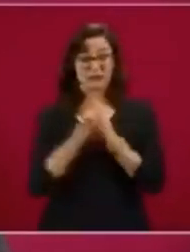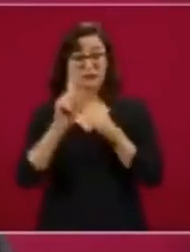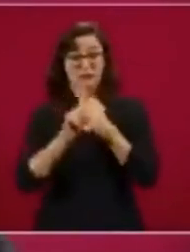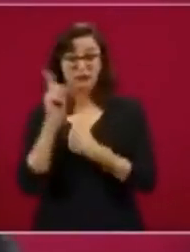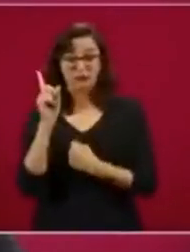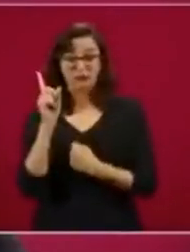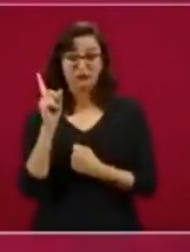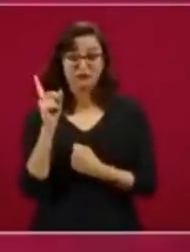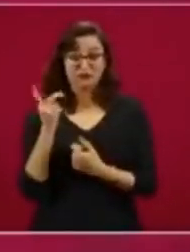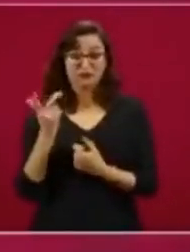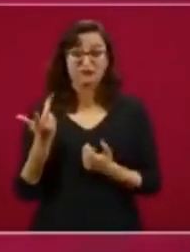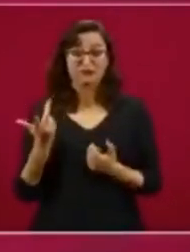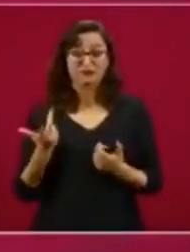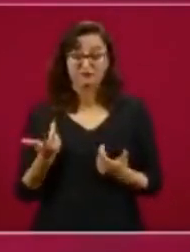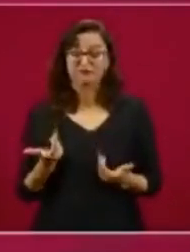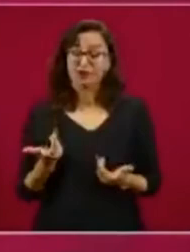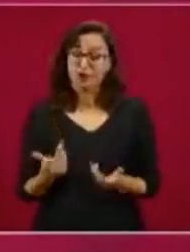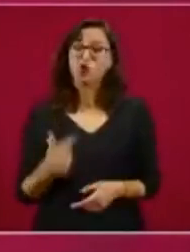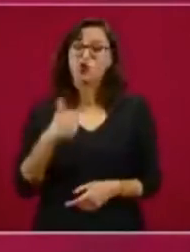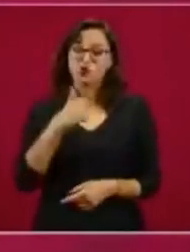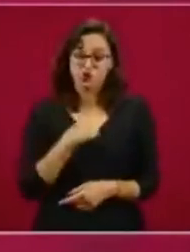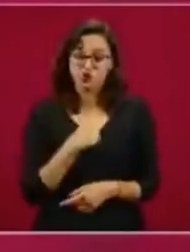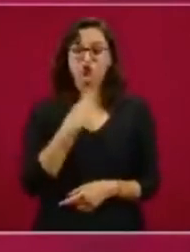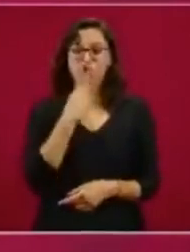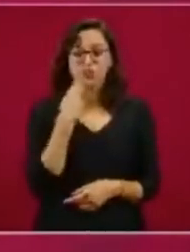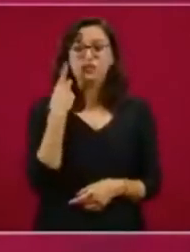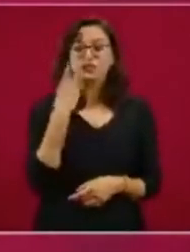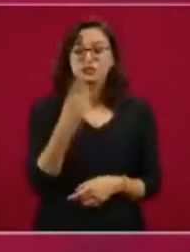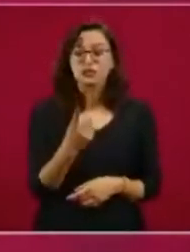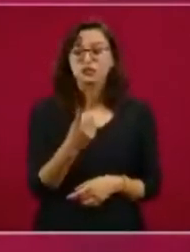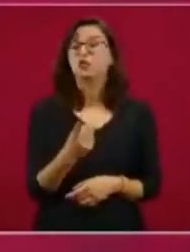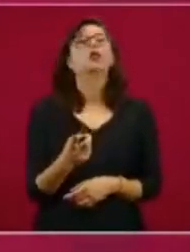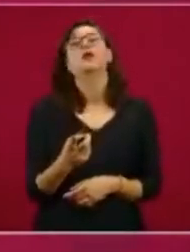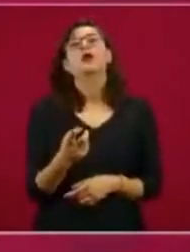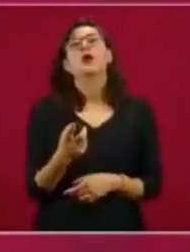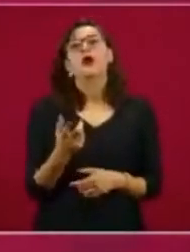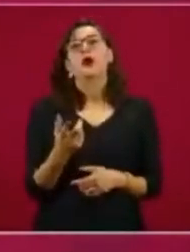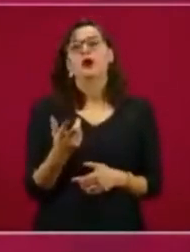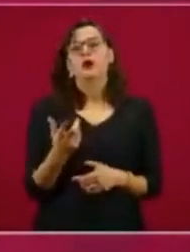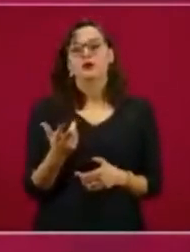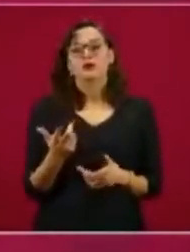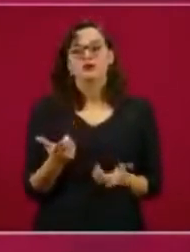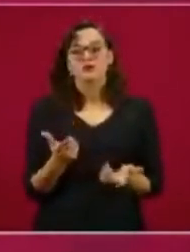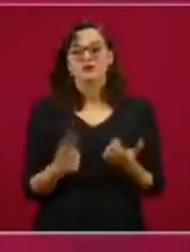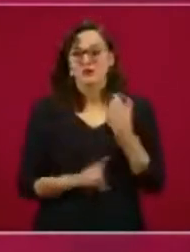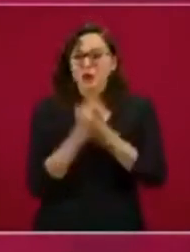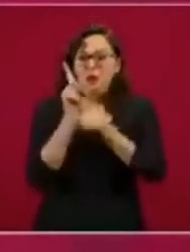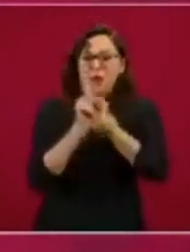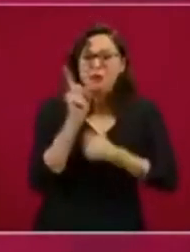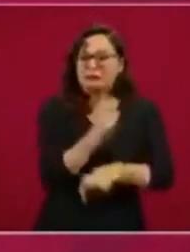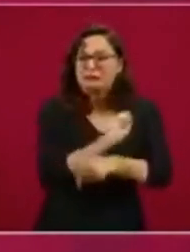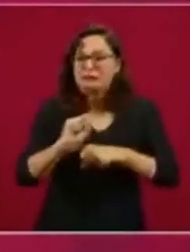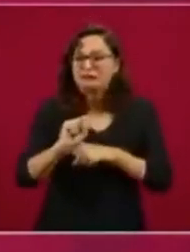inclusive de que no es sólo una crisis, es una decadencia.